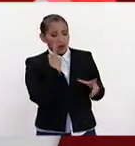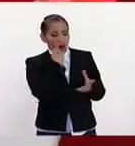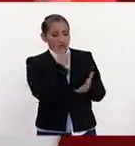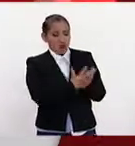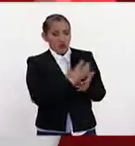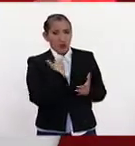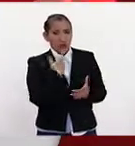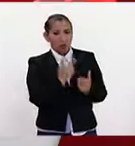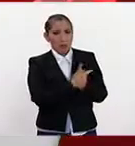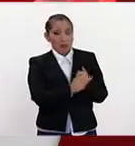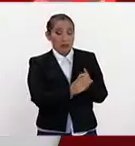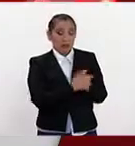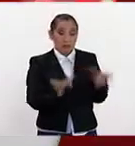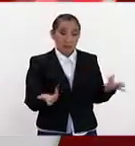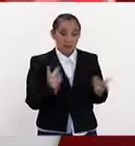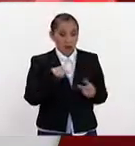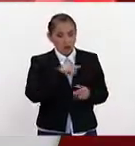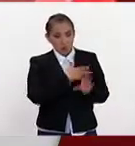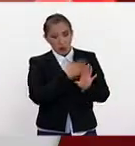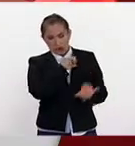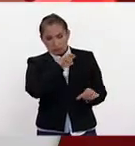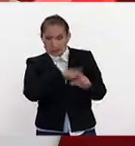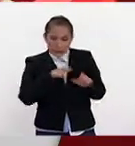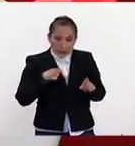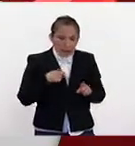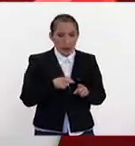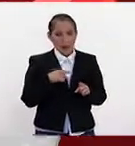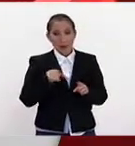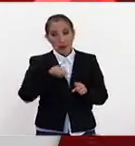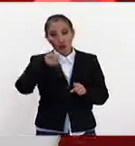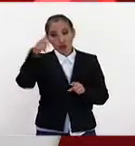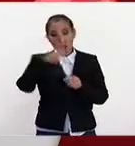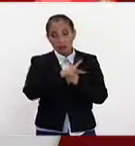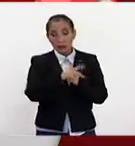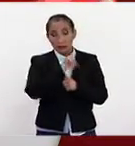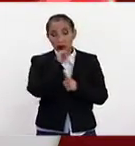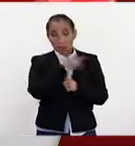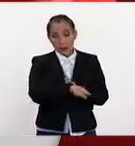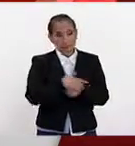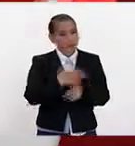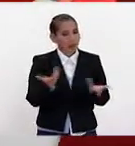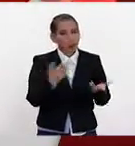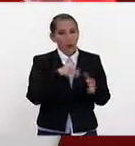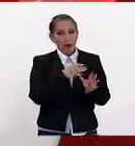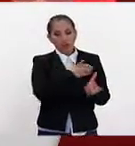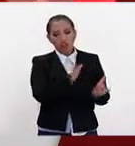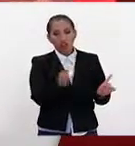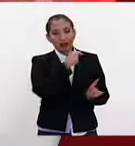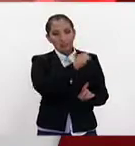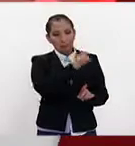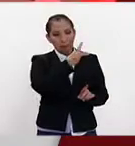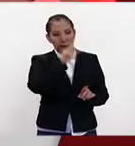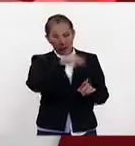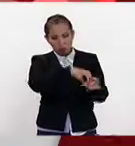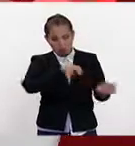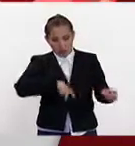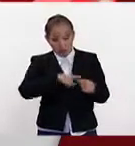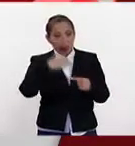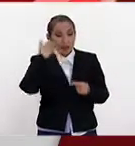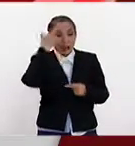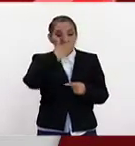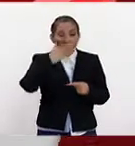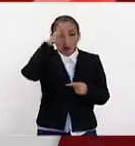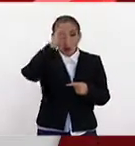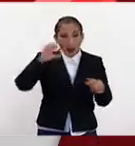Entonces, bueno, nosotros somos un caso muy específico, pero también lo hay con otros países como en Asia. salió del TPP, busca revisar